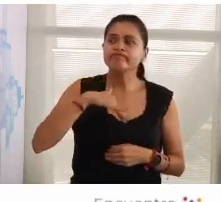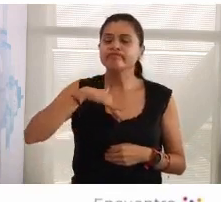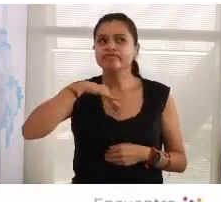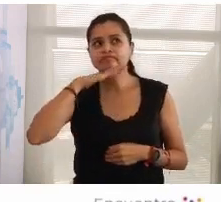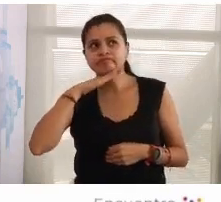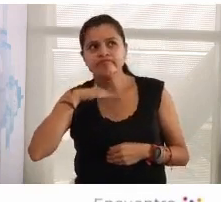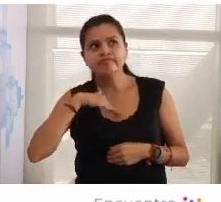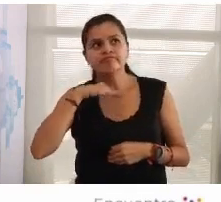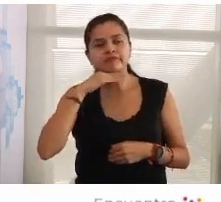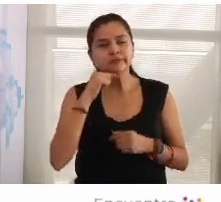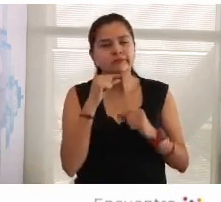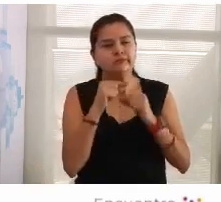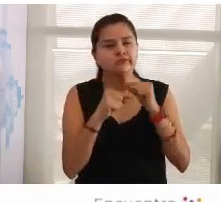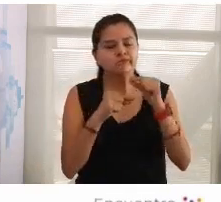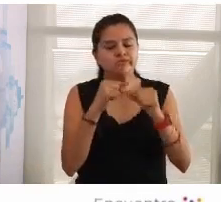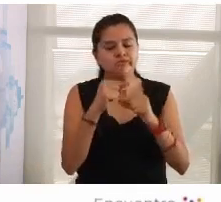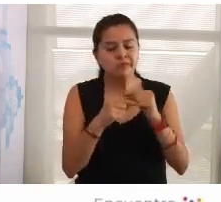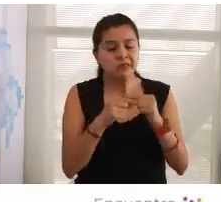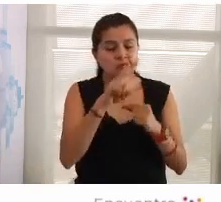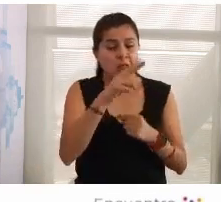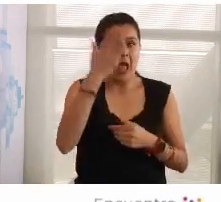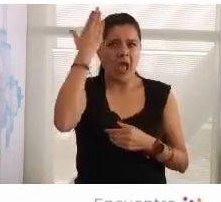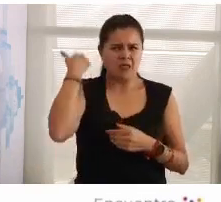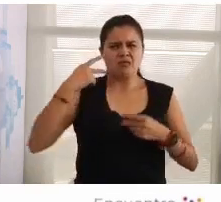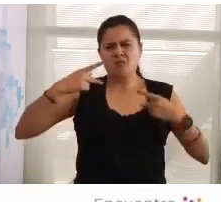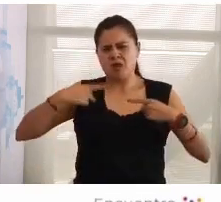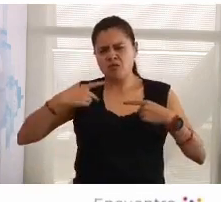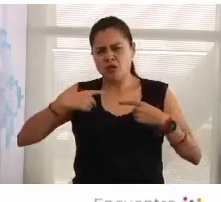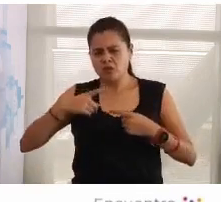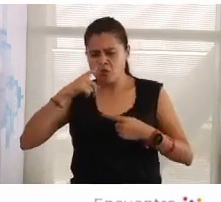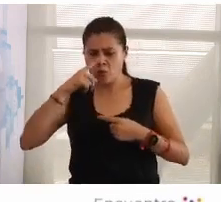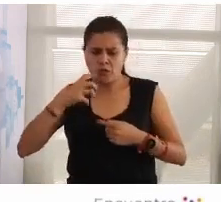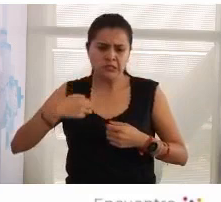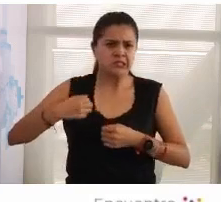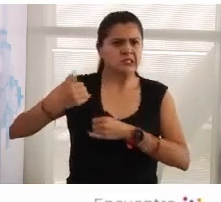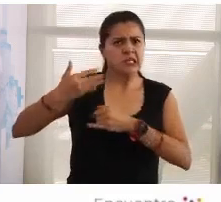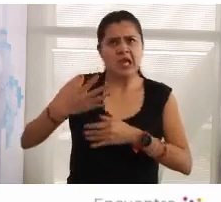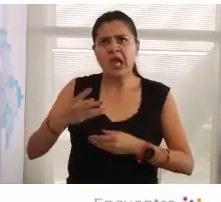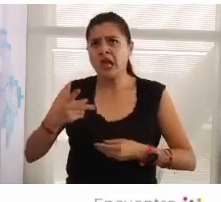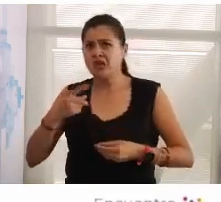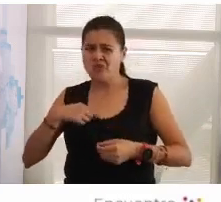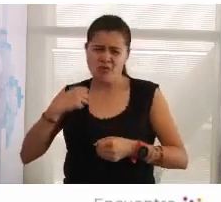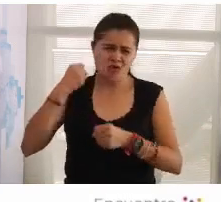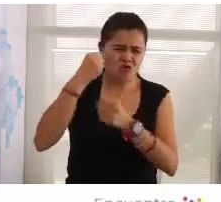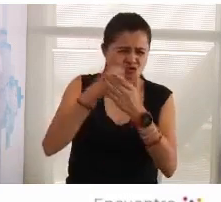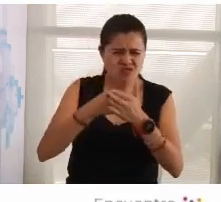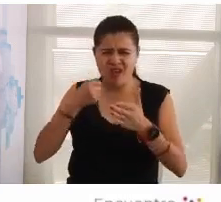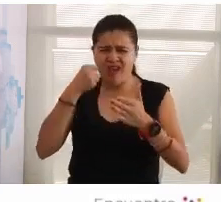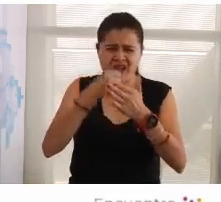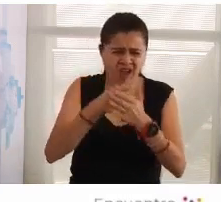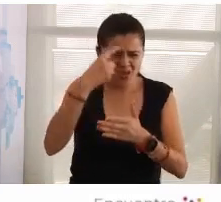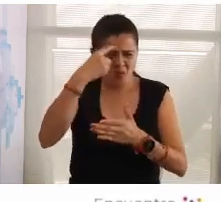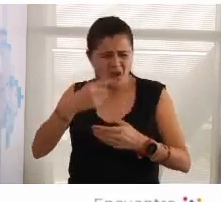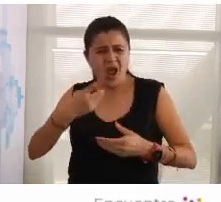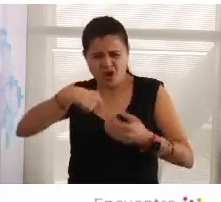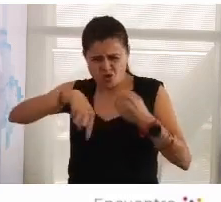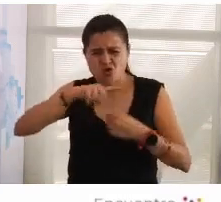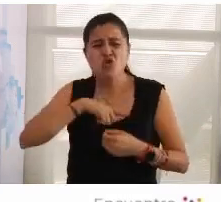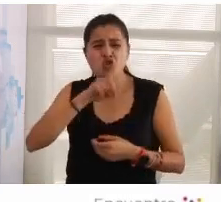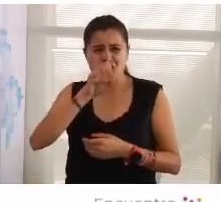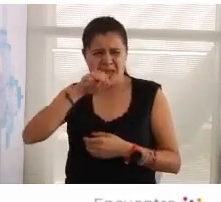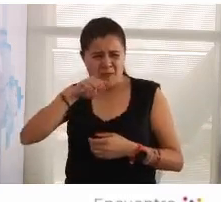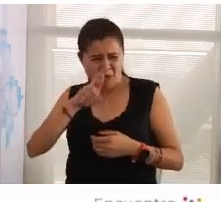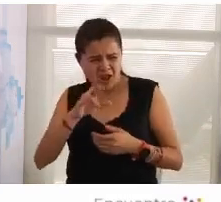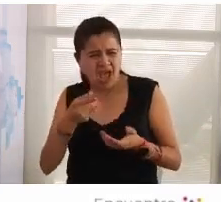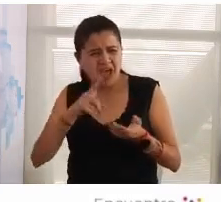hacia a todos aquellos que se habían sacrificado porque nosotros viviéramos en democracia. Y además, entonces, volteamos